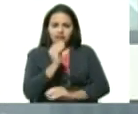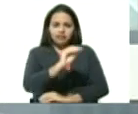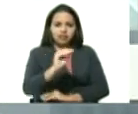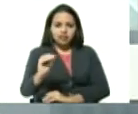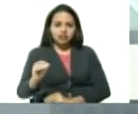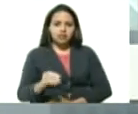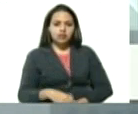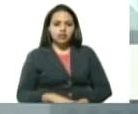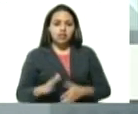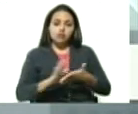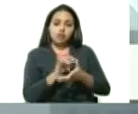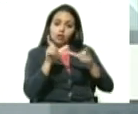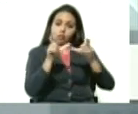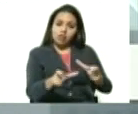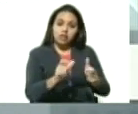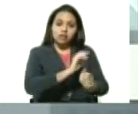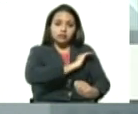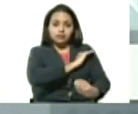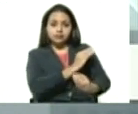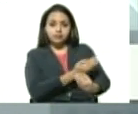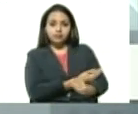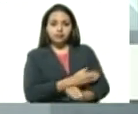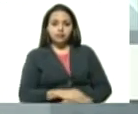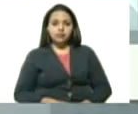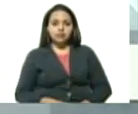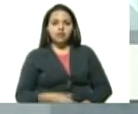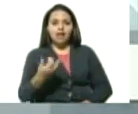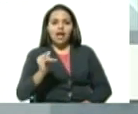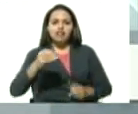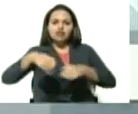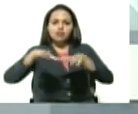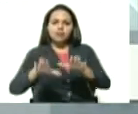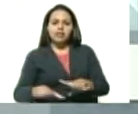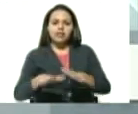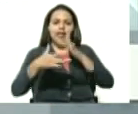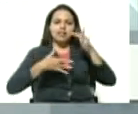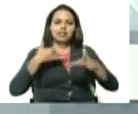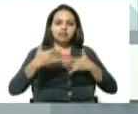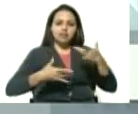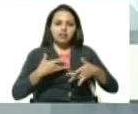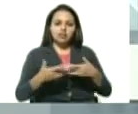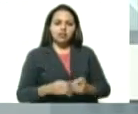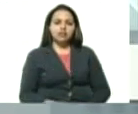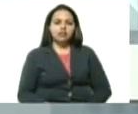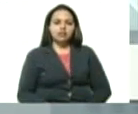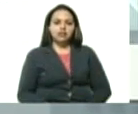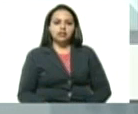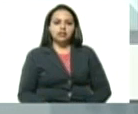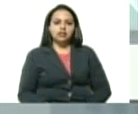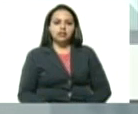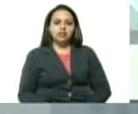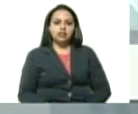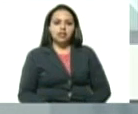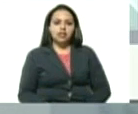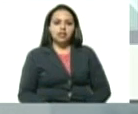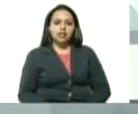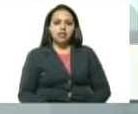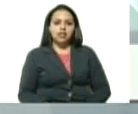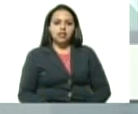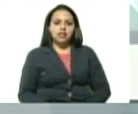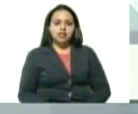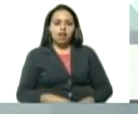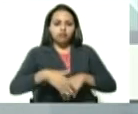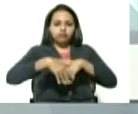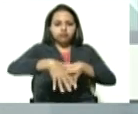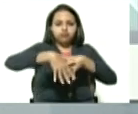en motivo por la cuarentena radical se han suspendido los actos de desfile del